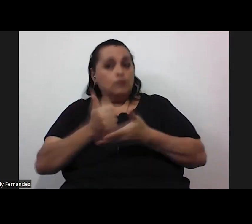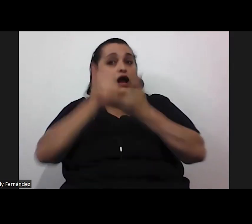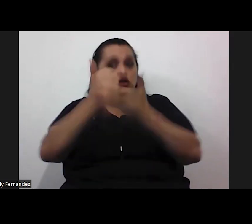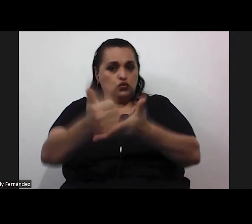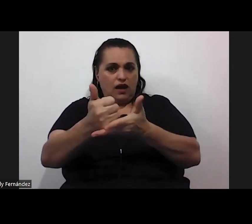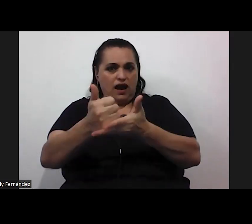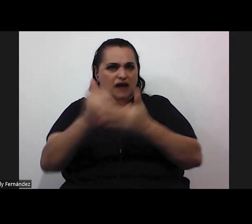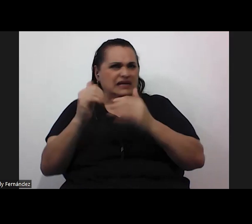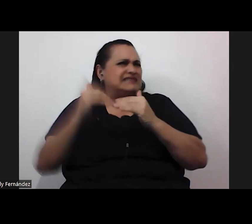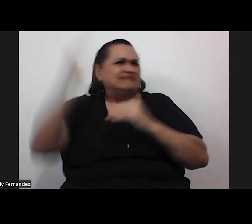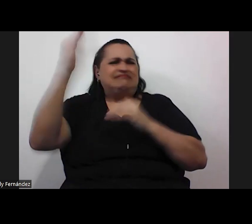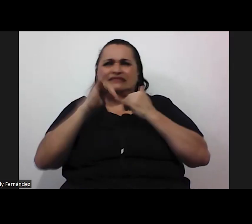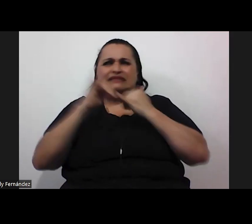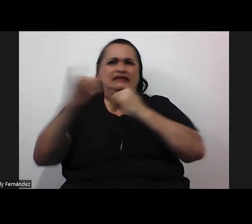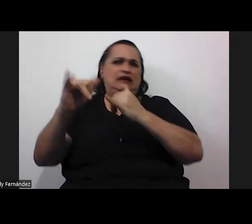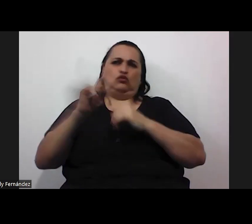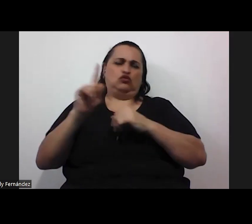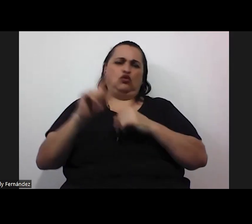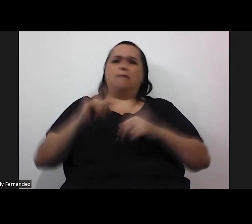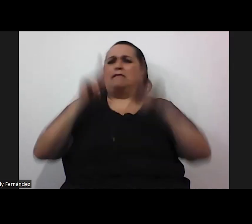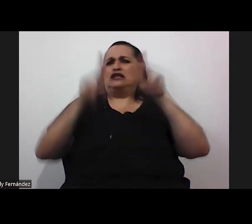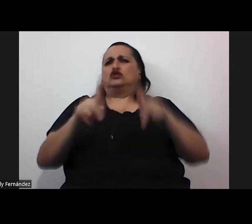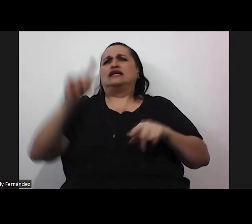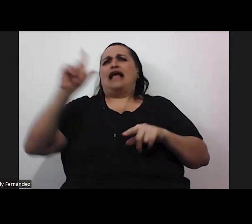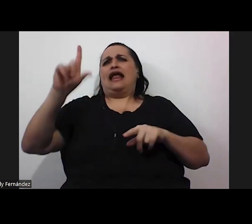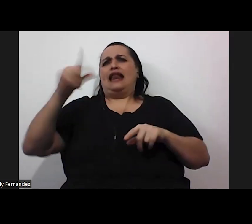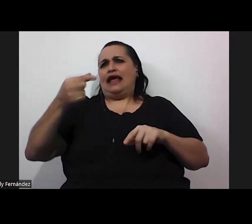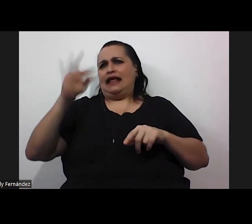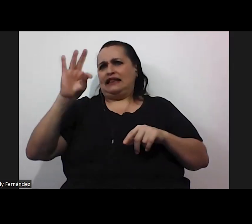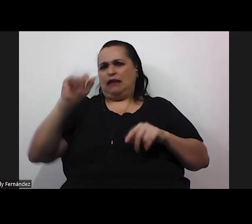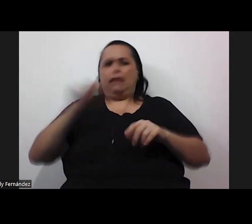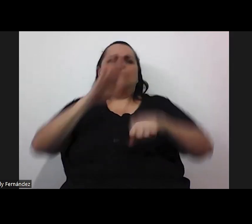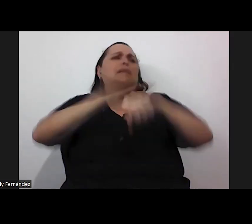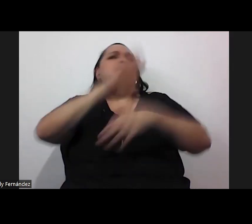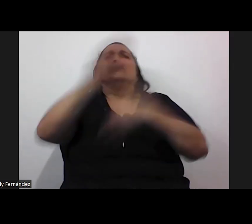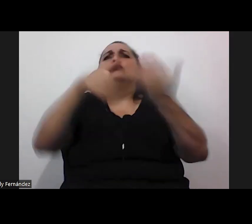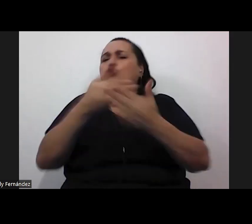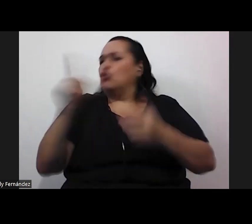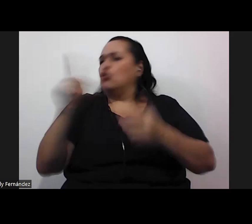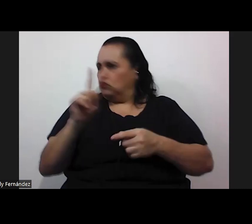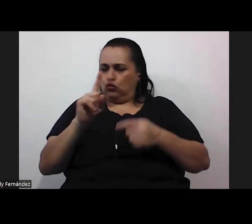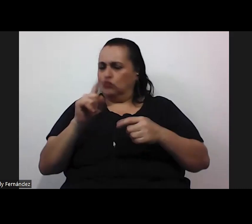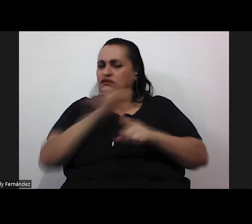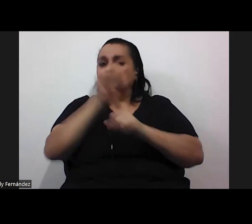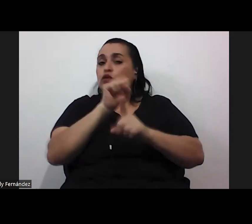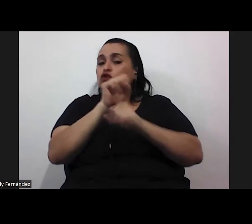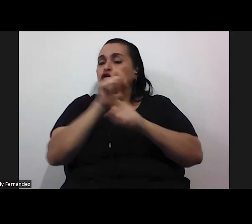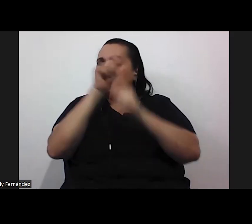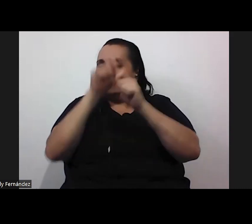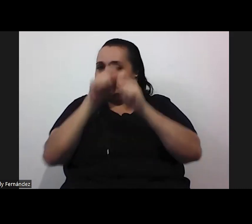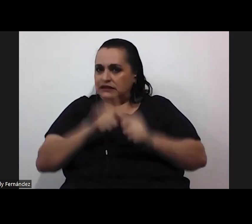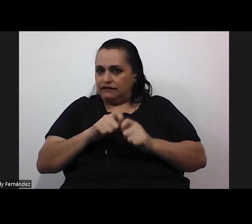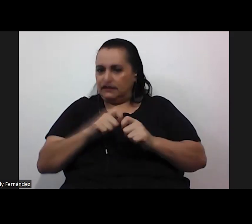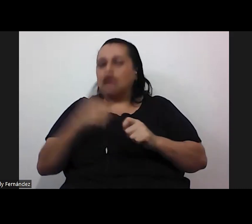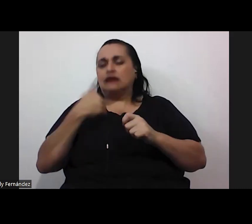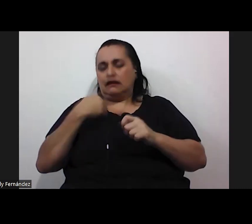excesivo no es que para las personas LGTB se permite todo no son estos casos únicamente específicos exclusivos en el cual hay un trabajo